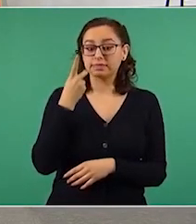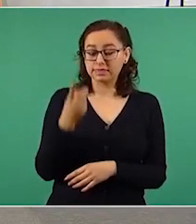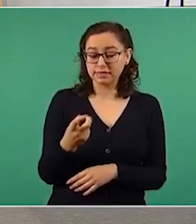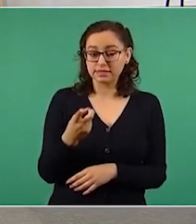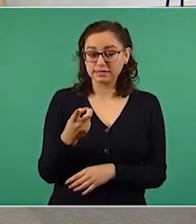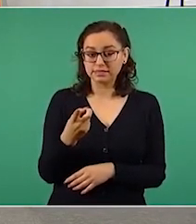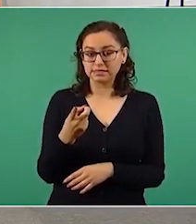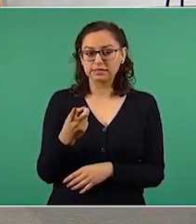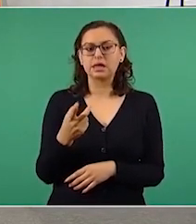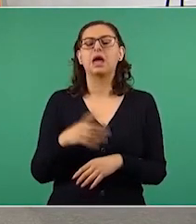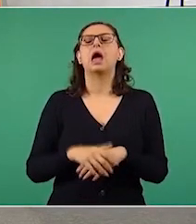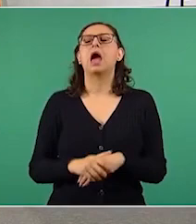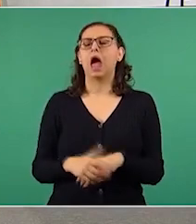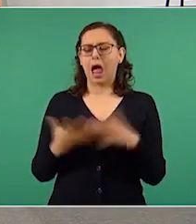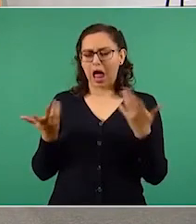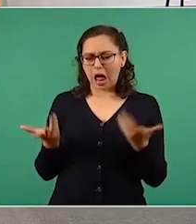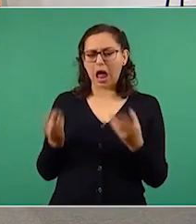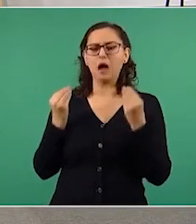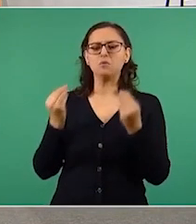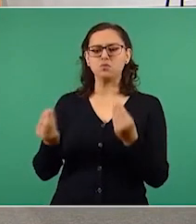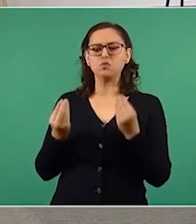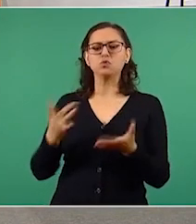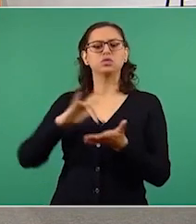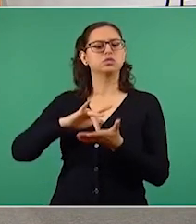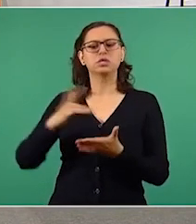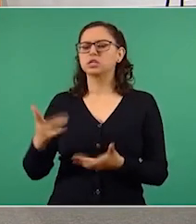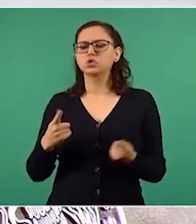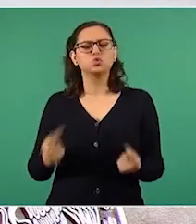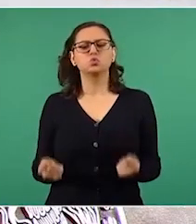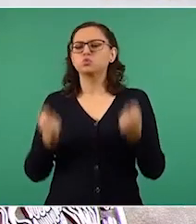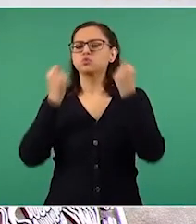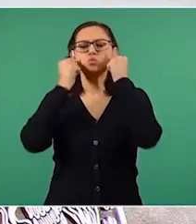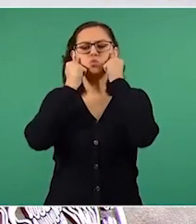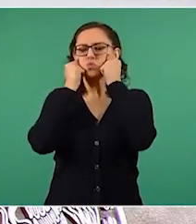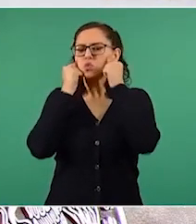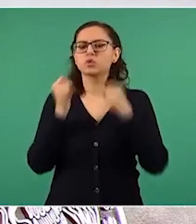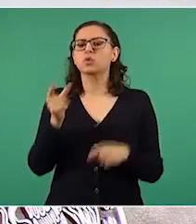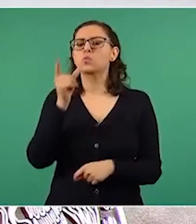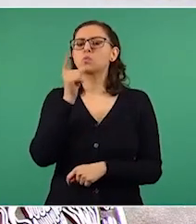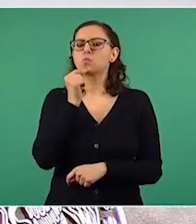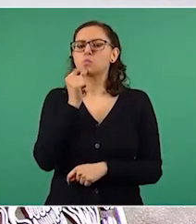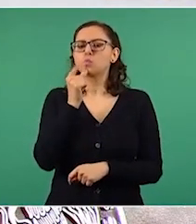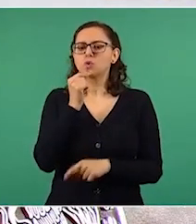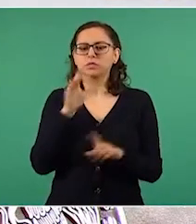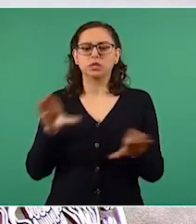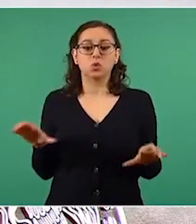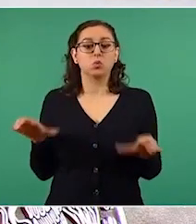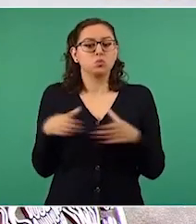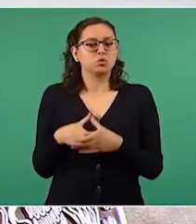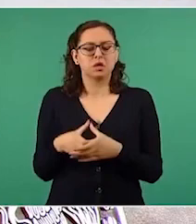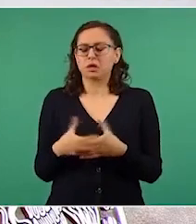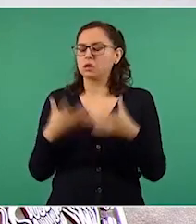agradece la precisión y aclara que aún siendo policía comunitaria, el presidente se pone en riesgo.